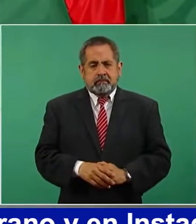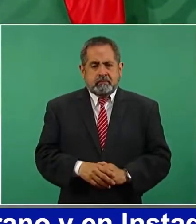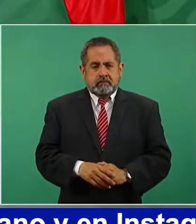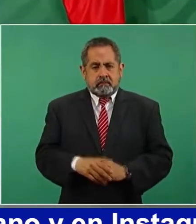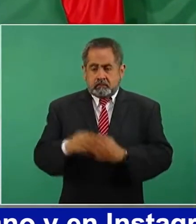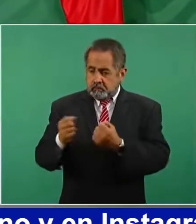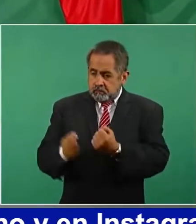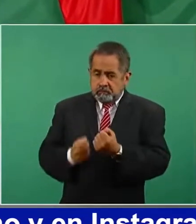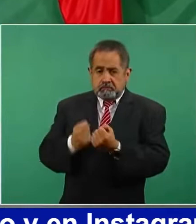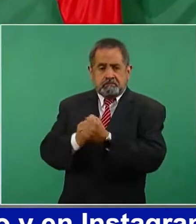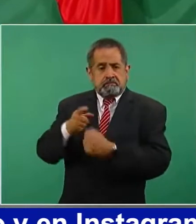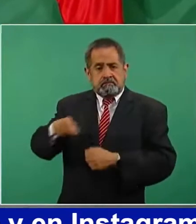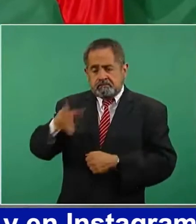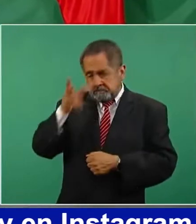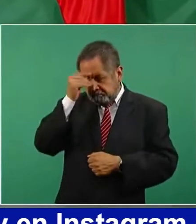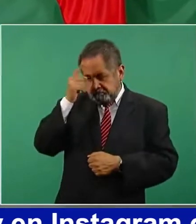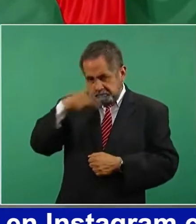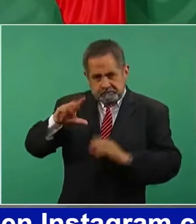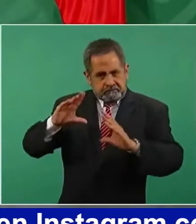fortaleciendo valores.